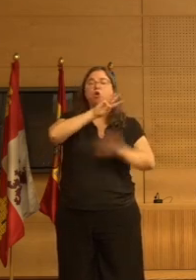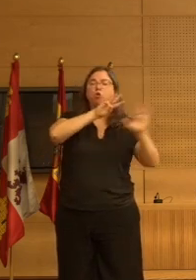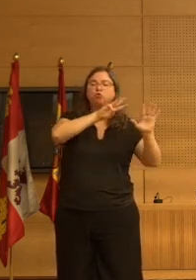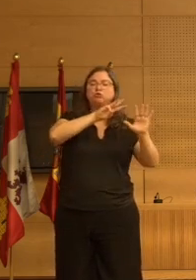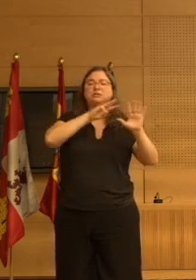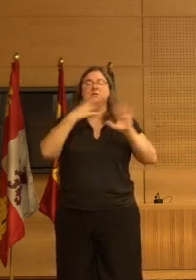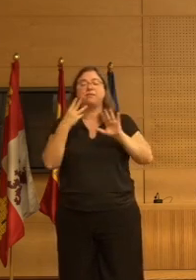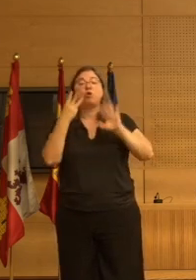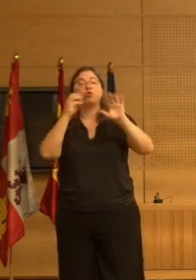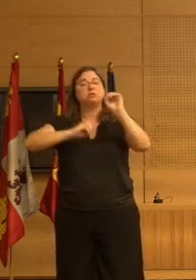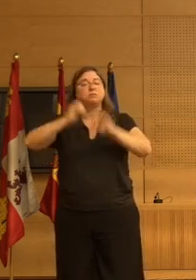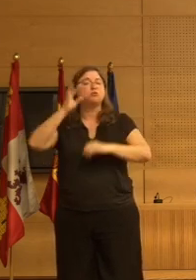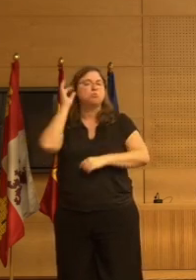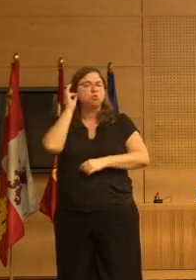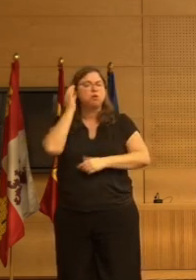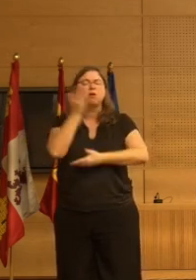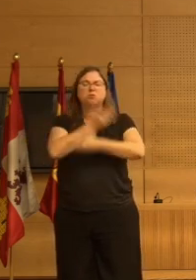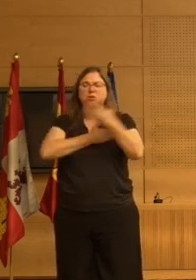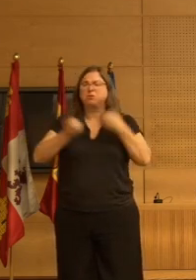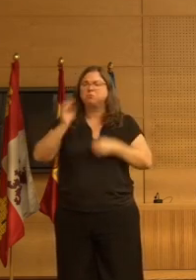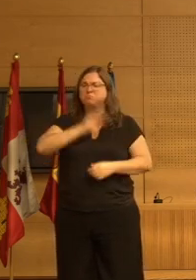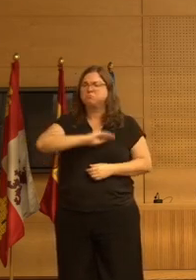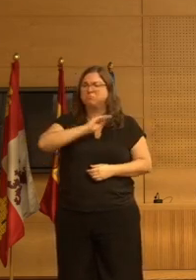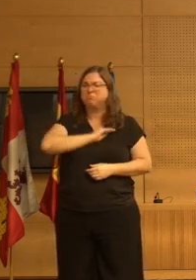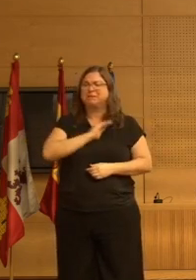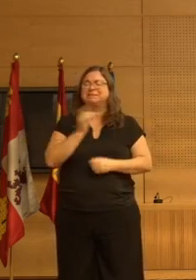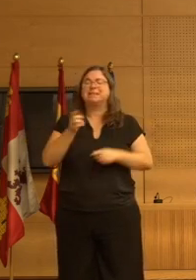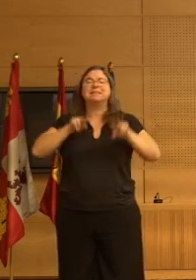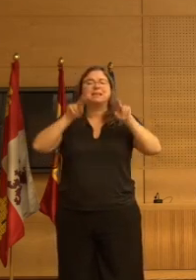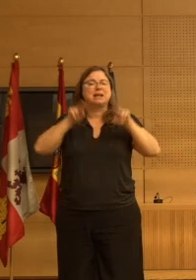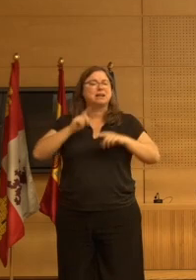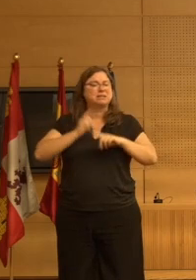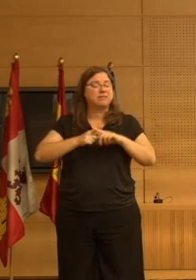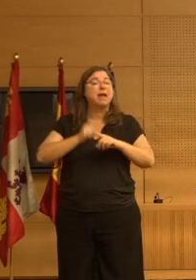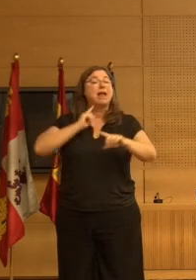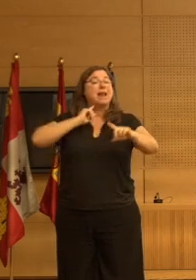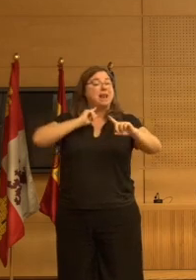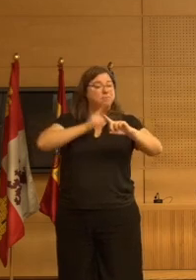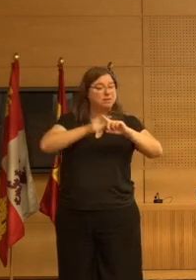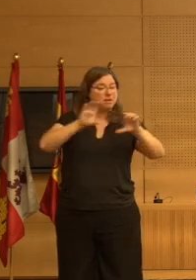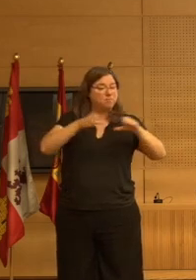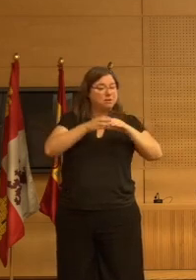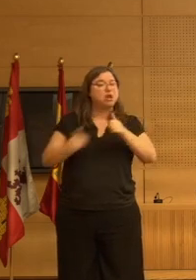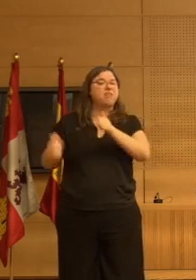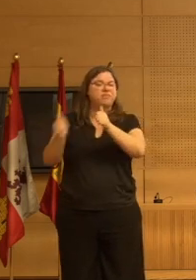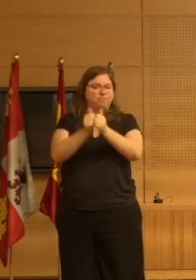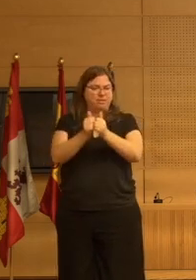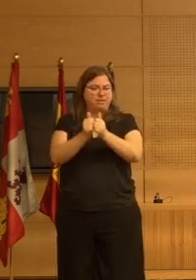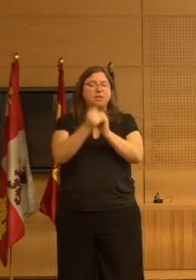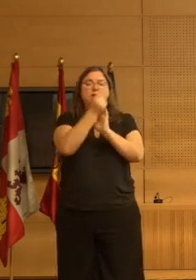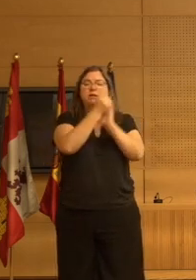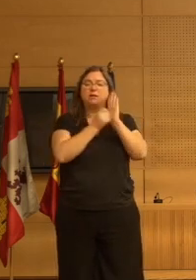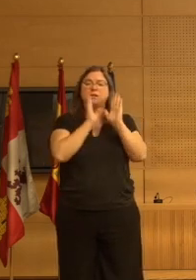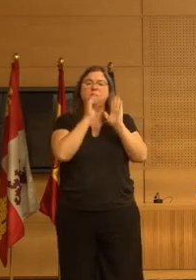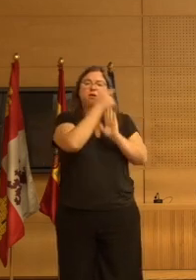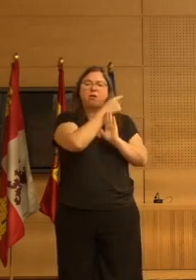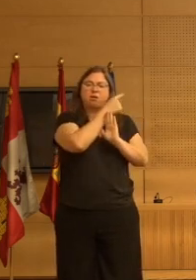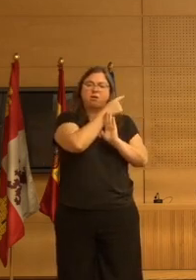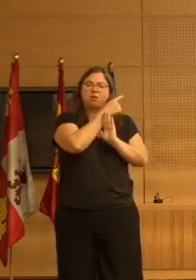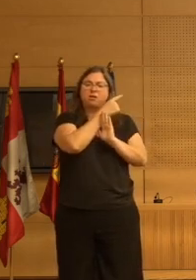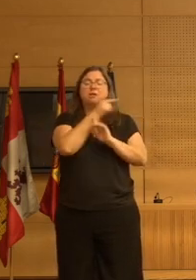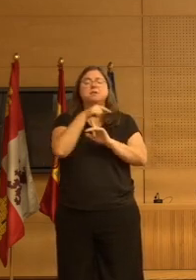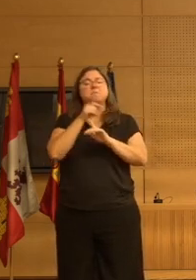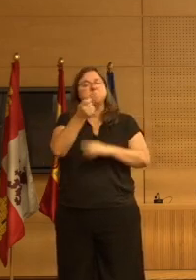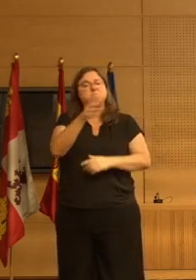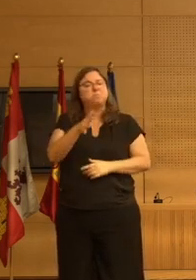una población muy representativa de nuestras residencias la mitad de ellas tienen demencia y aplican estos criterios que llamamos Stop Start u otros